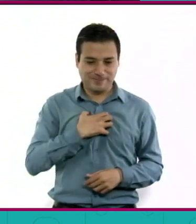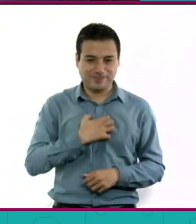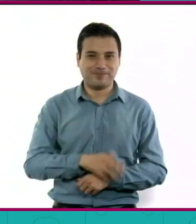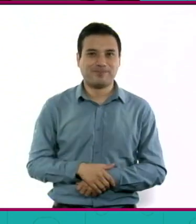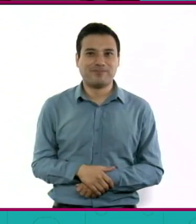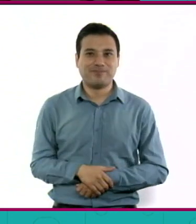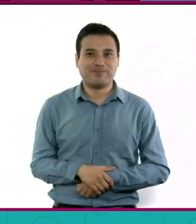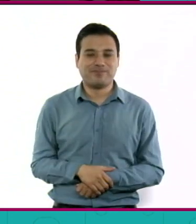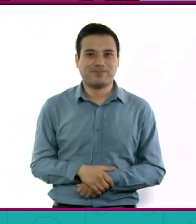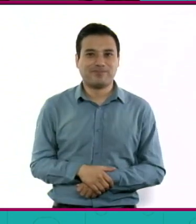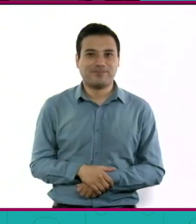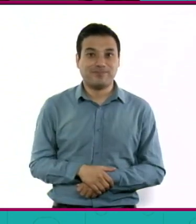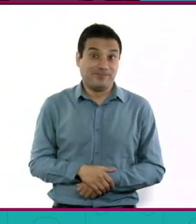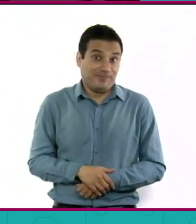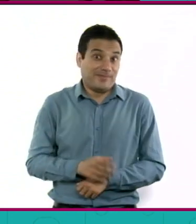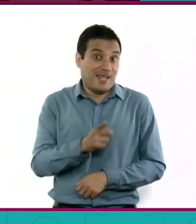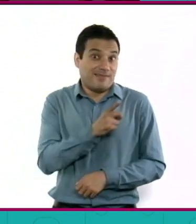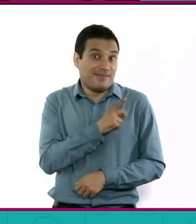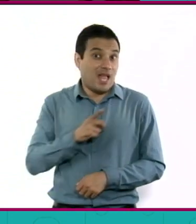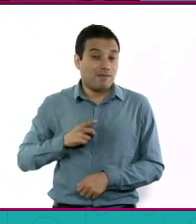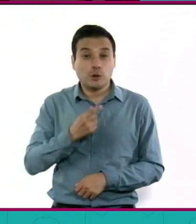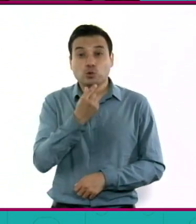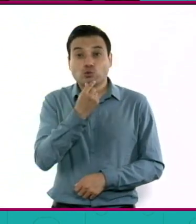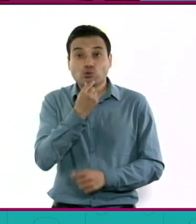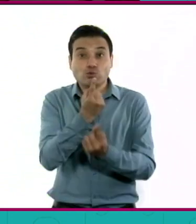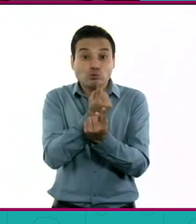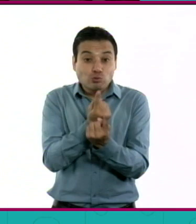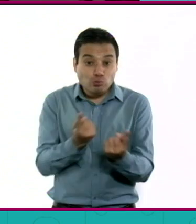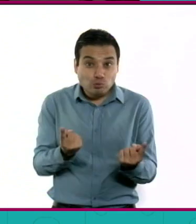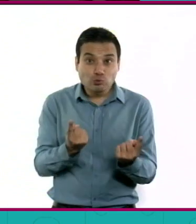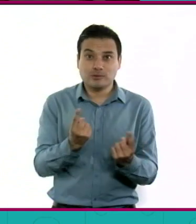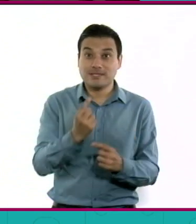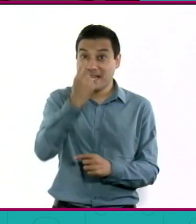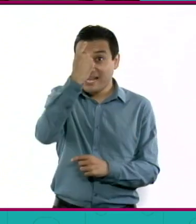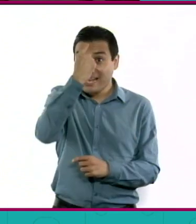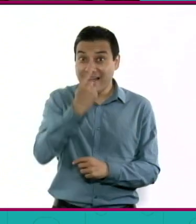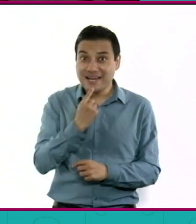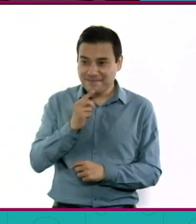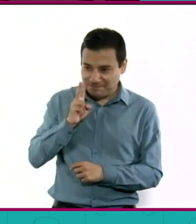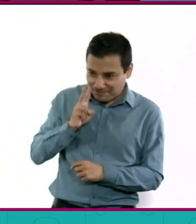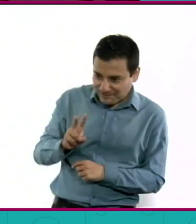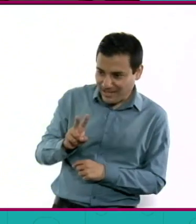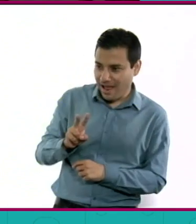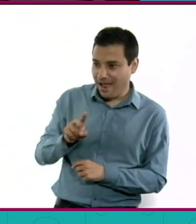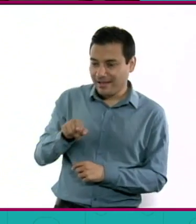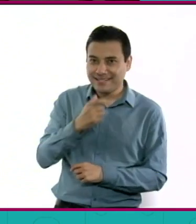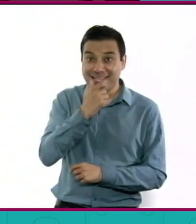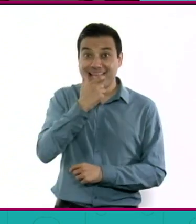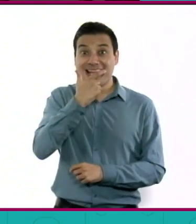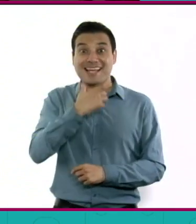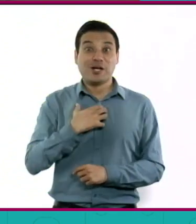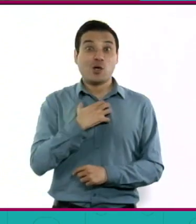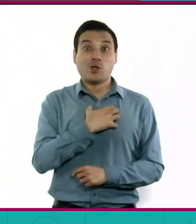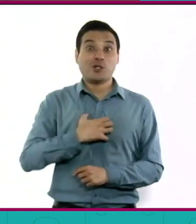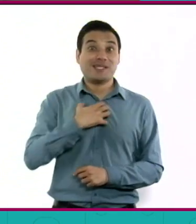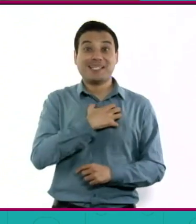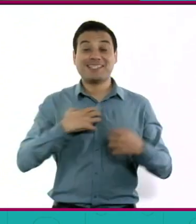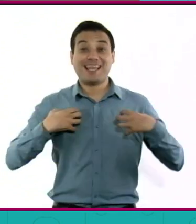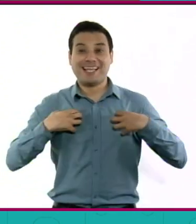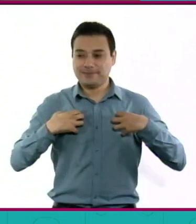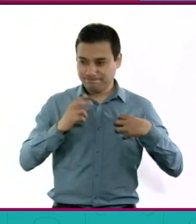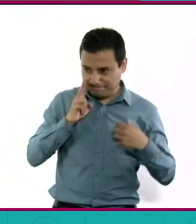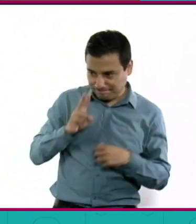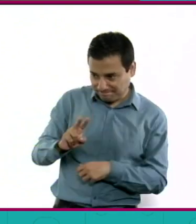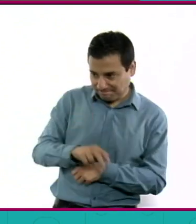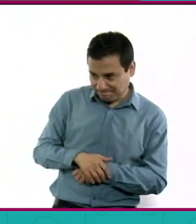verle la cara a nuestros niños, niñas y adolescentes lo alegre que están de regresar a clases, pero hay que tomar ciertas